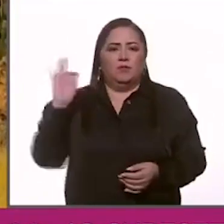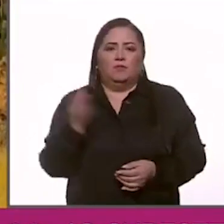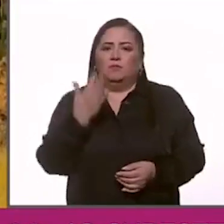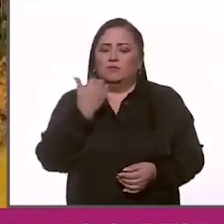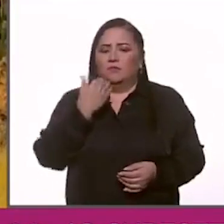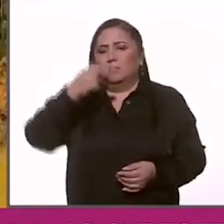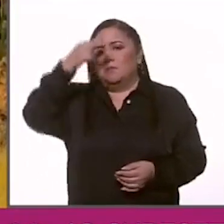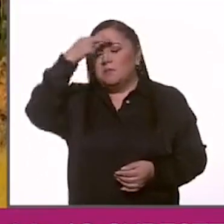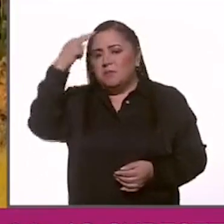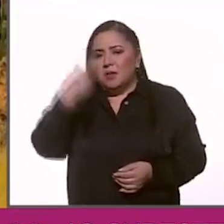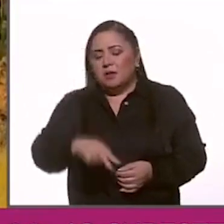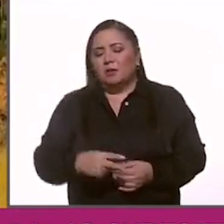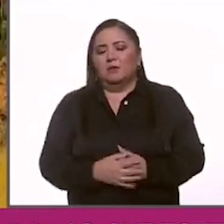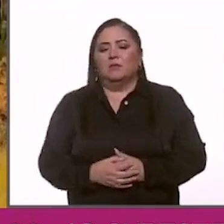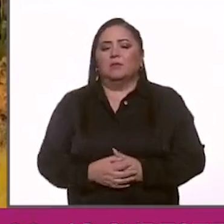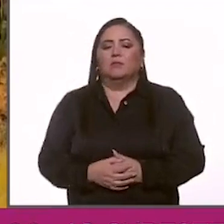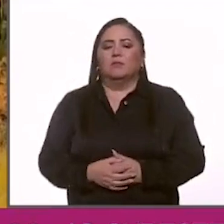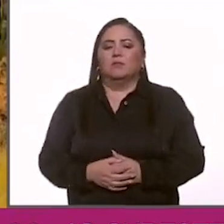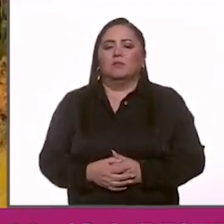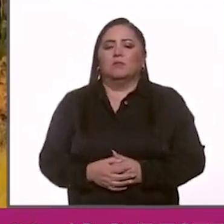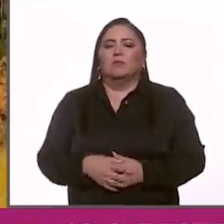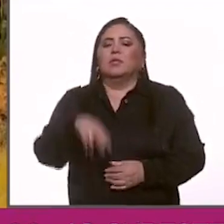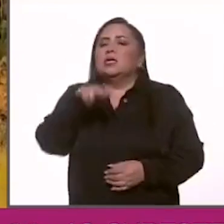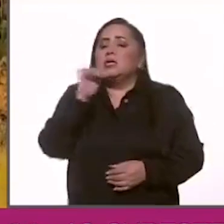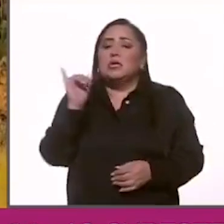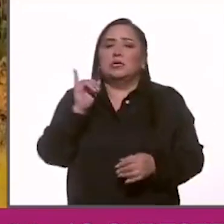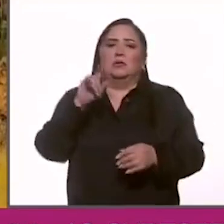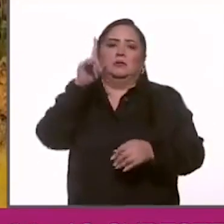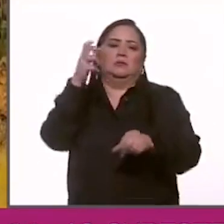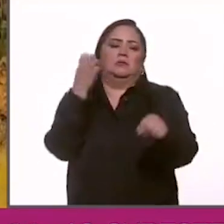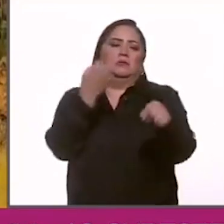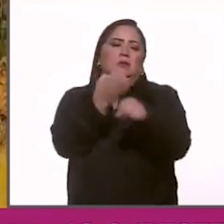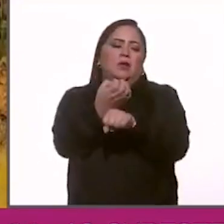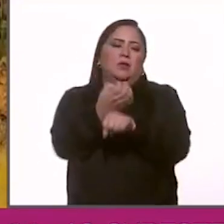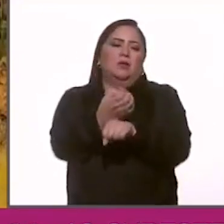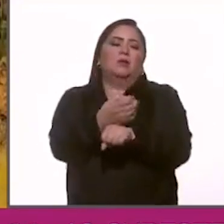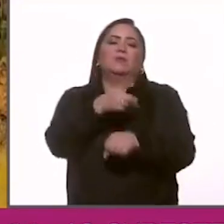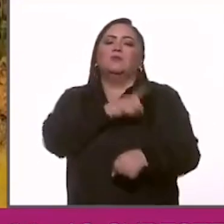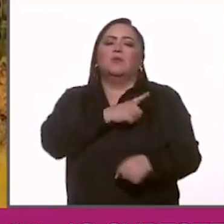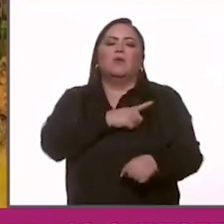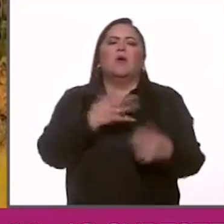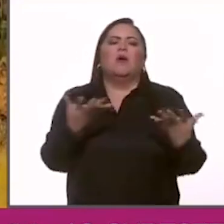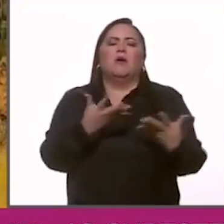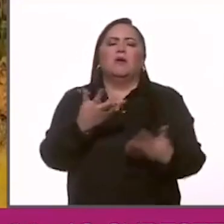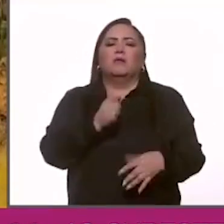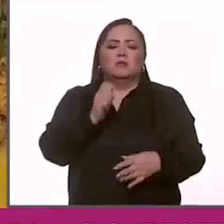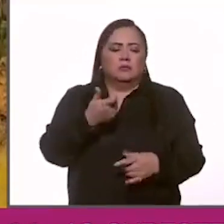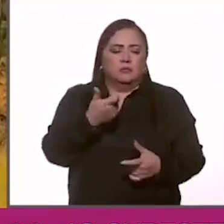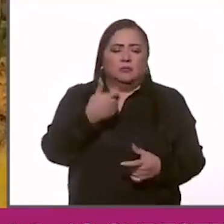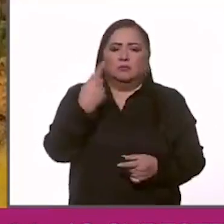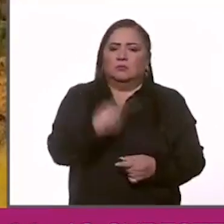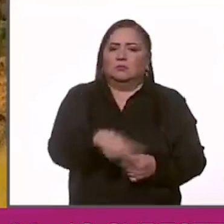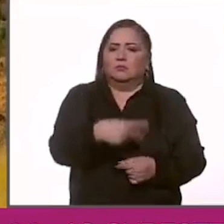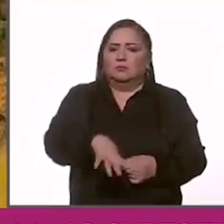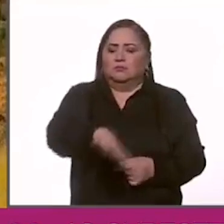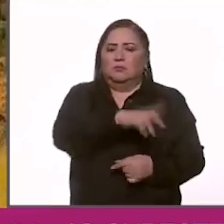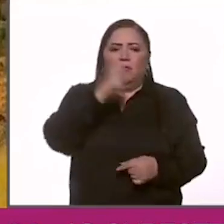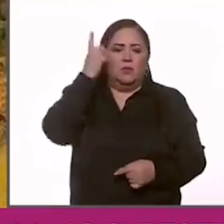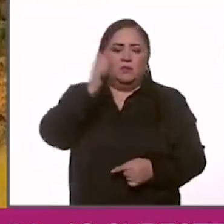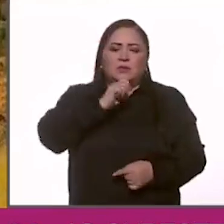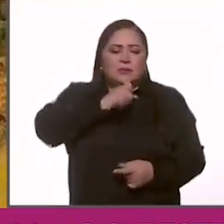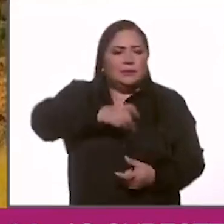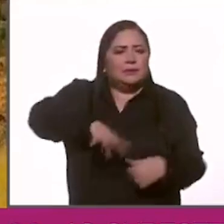de México, ni del Estado. Lo que sí ha hecho son con recursos del propio ejido